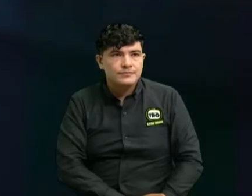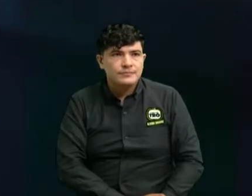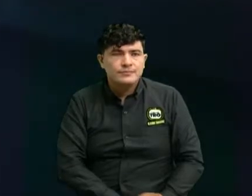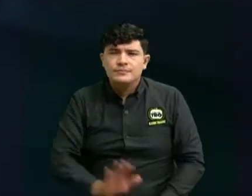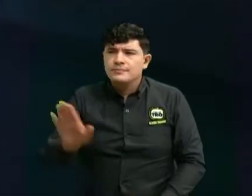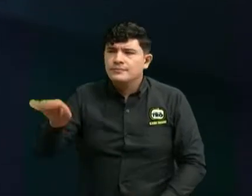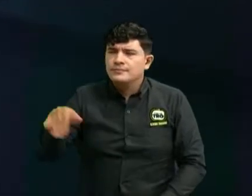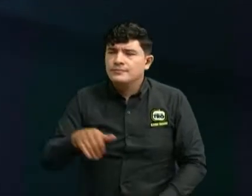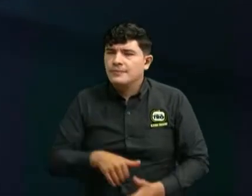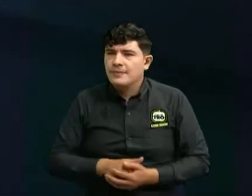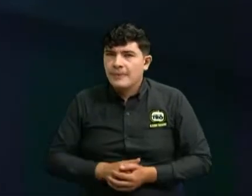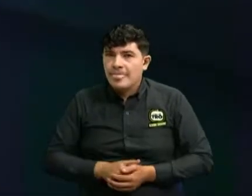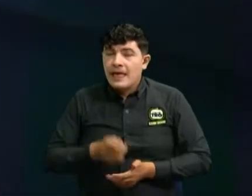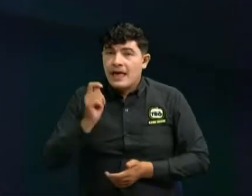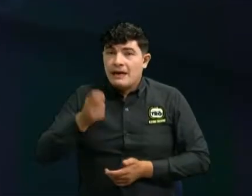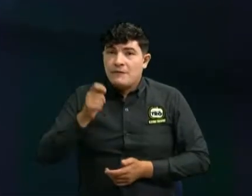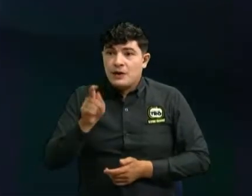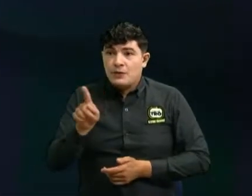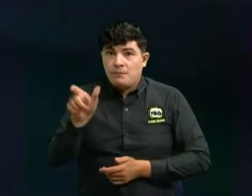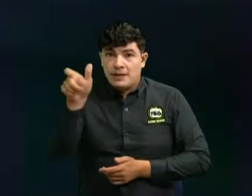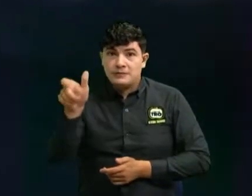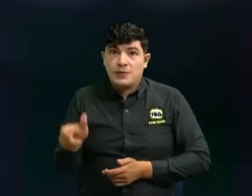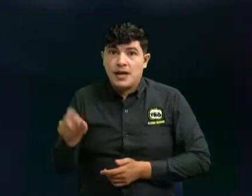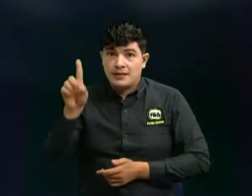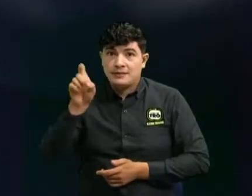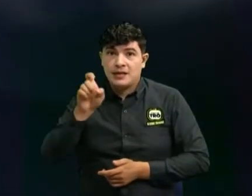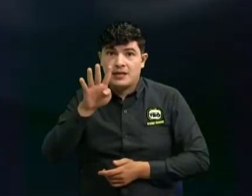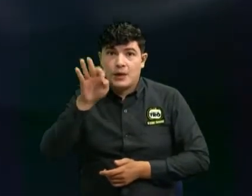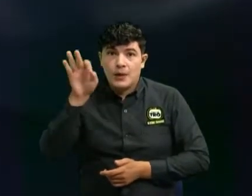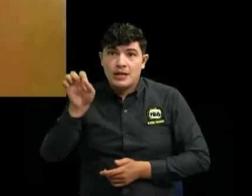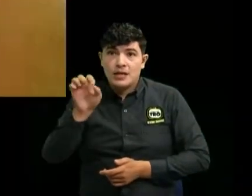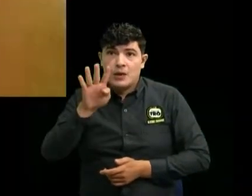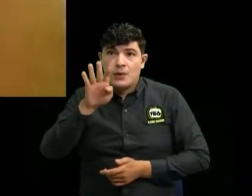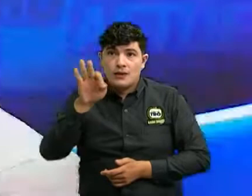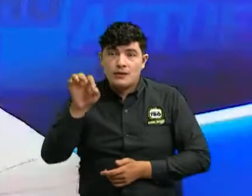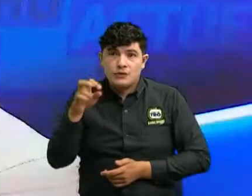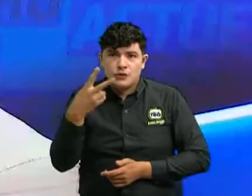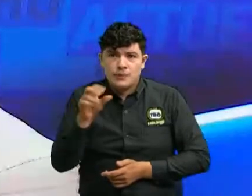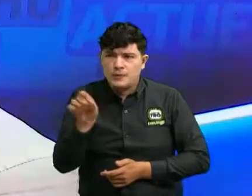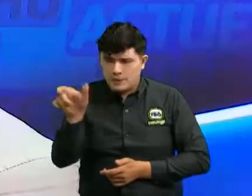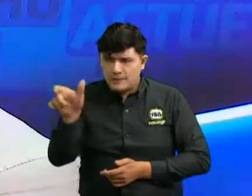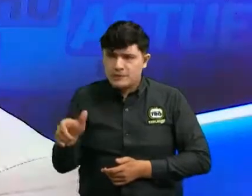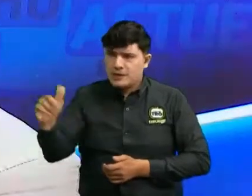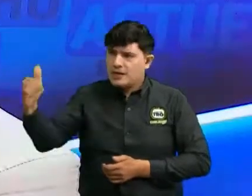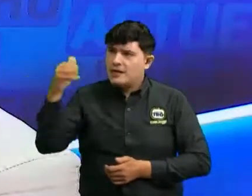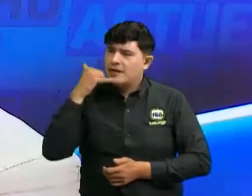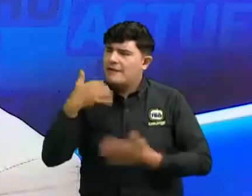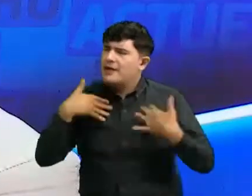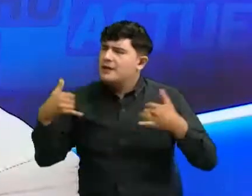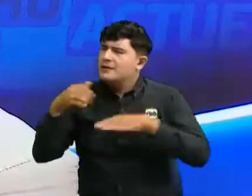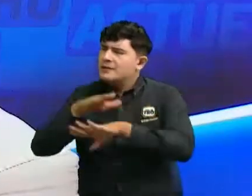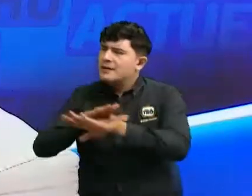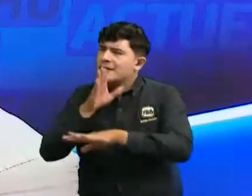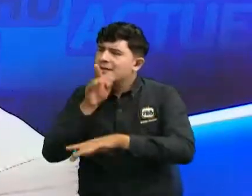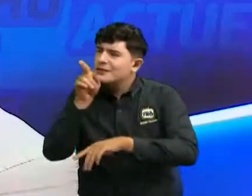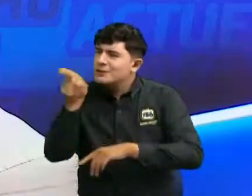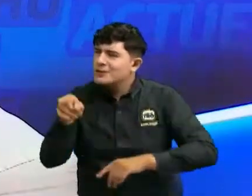Abogado, a través del 648-4820 se comunican con nosotros a esta hora de la tarde. Hola, feliz tarde. ¿Con quién hablamos?